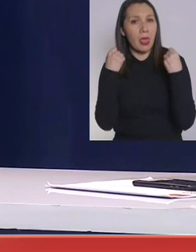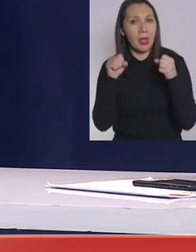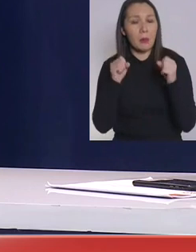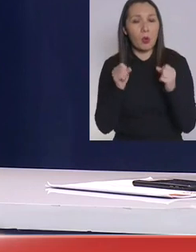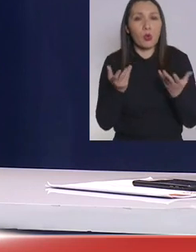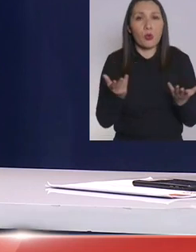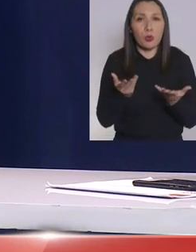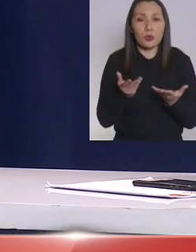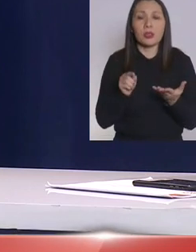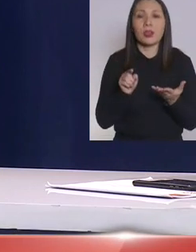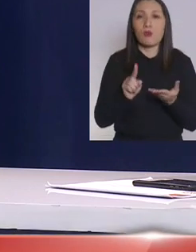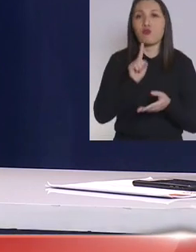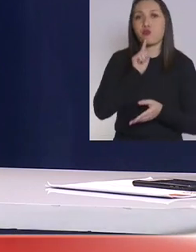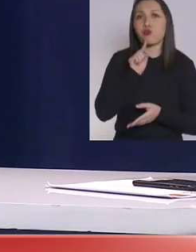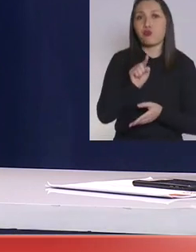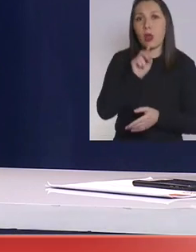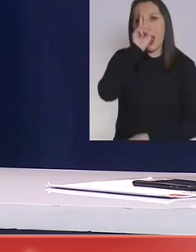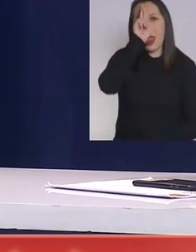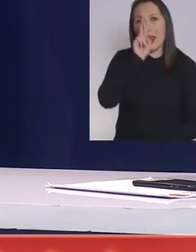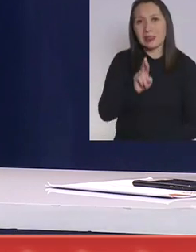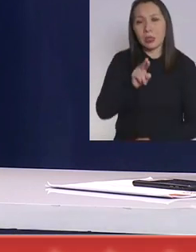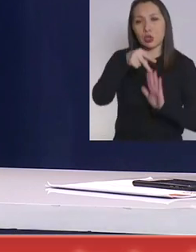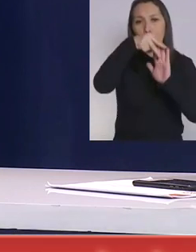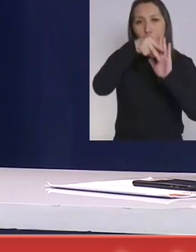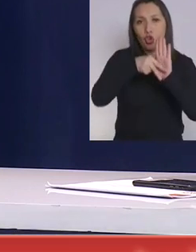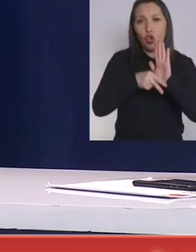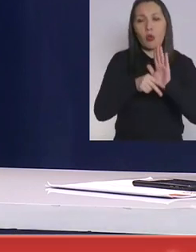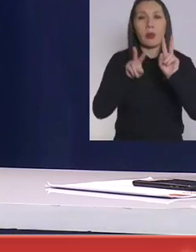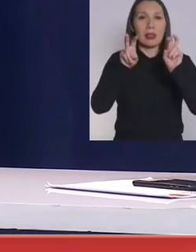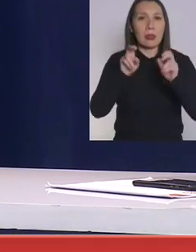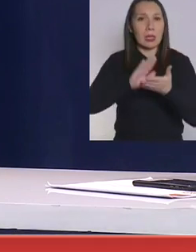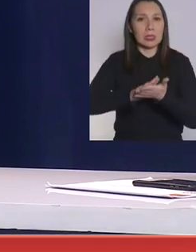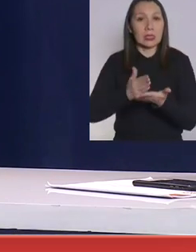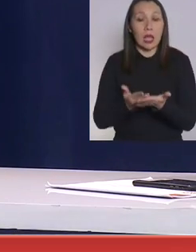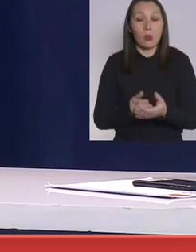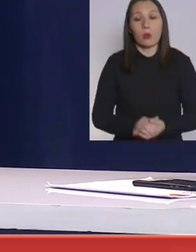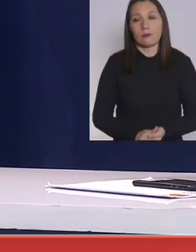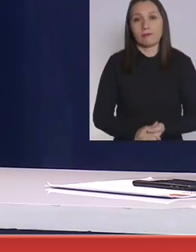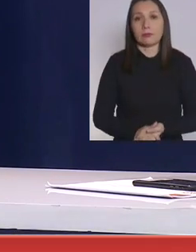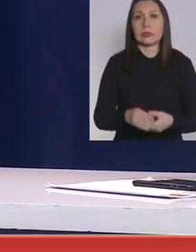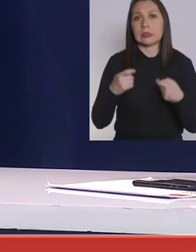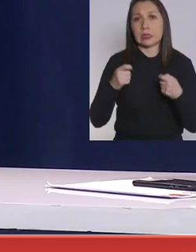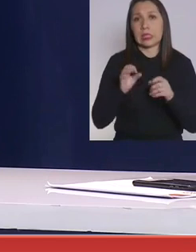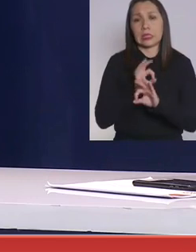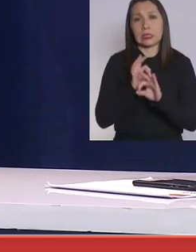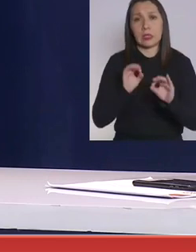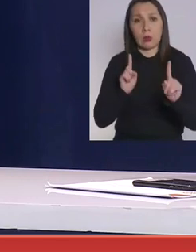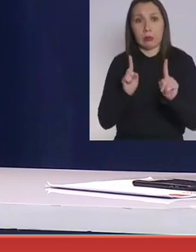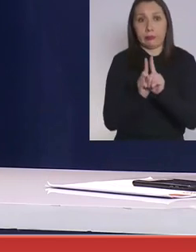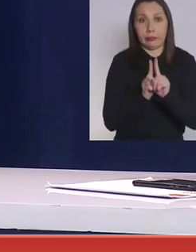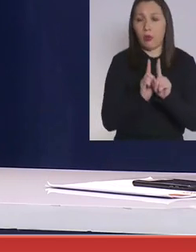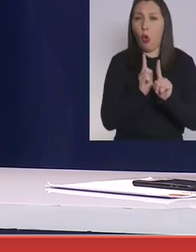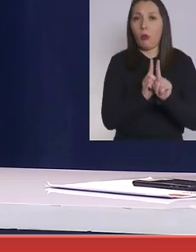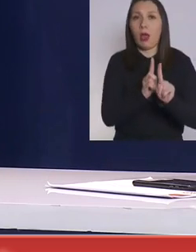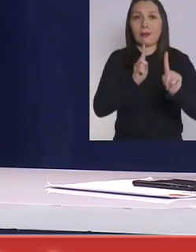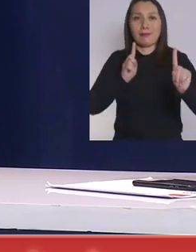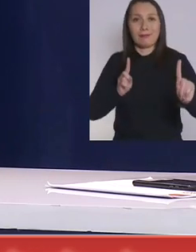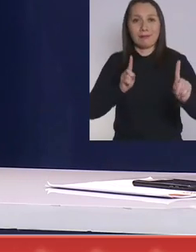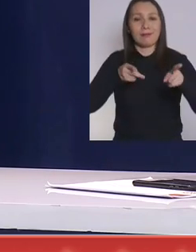aquellos que tengan respeto de las normas del punto de vista sanitario, evitar el contacto directo,